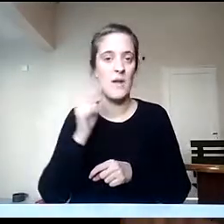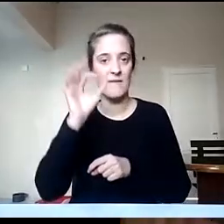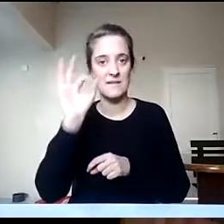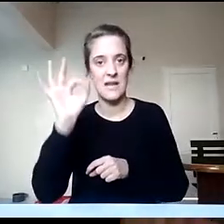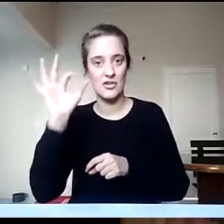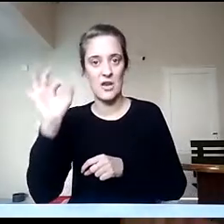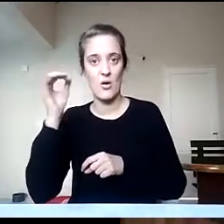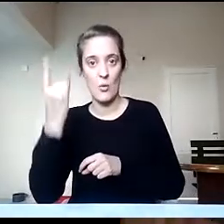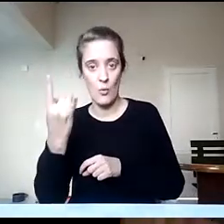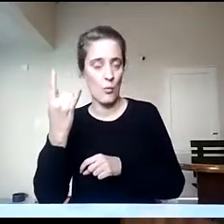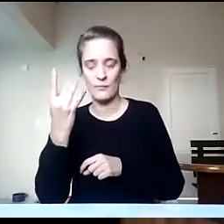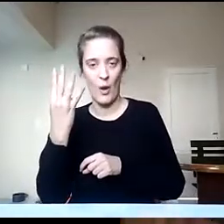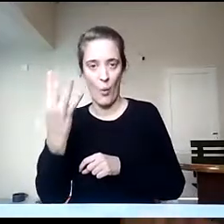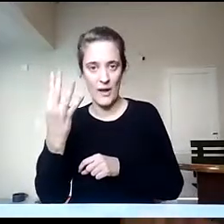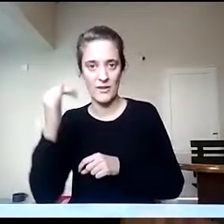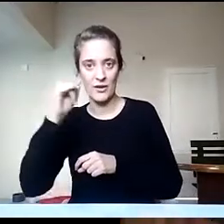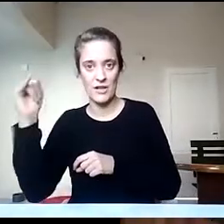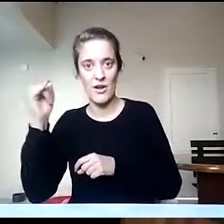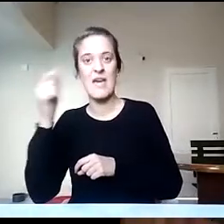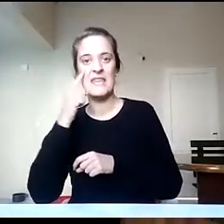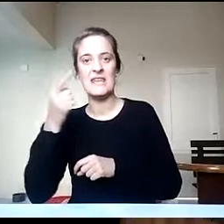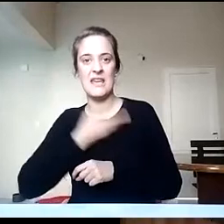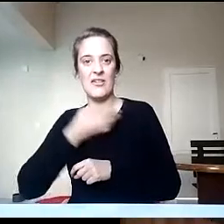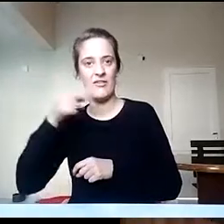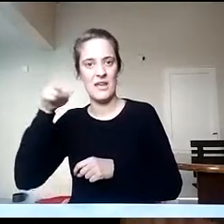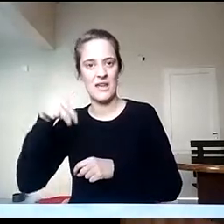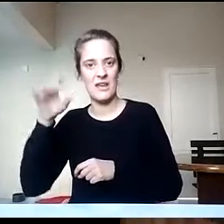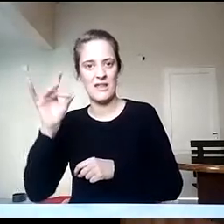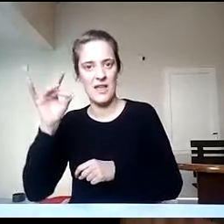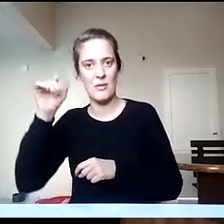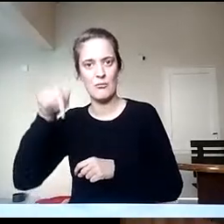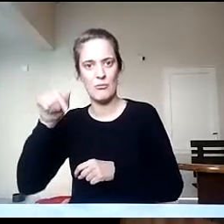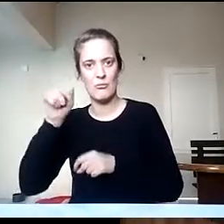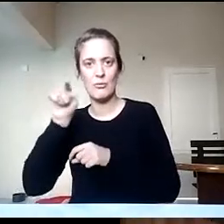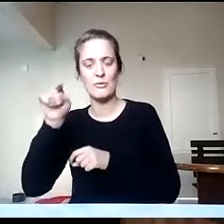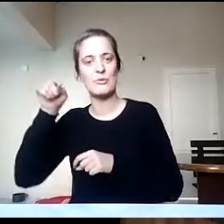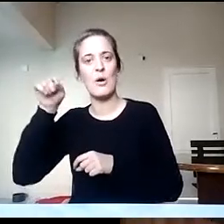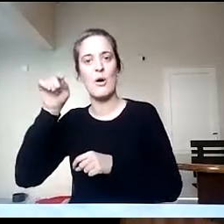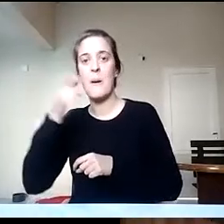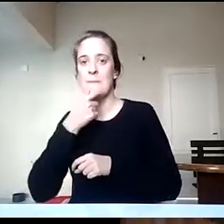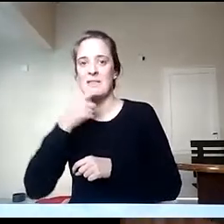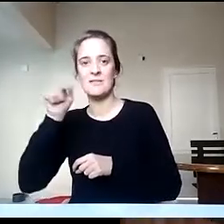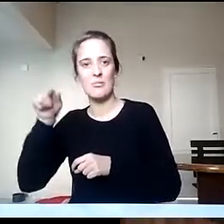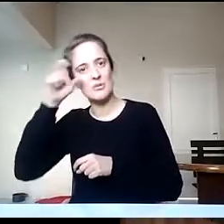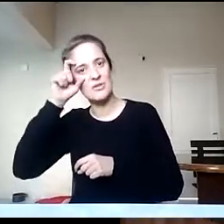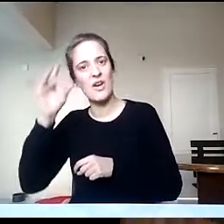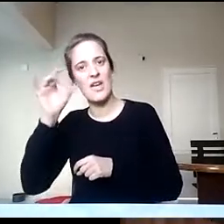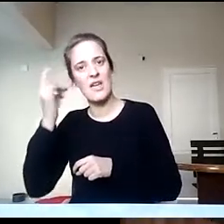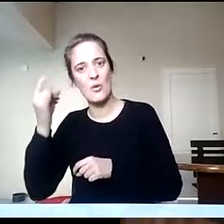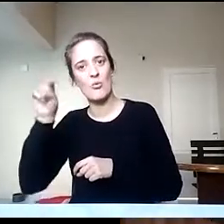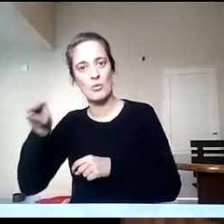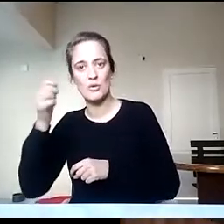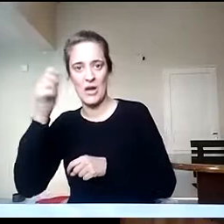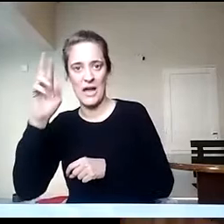ENS9004-INFD.Mendoza.edu.ar Ahí van a poder encontrar el formulario de